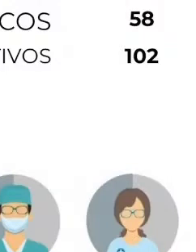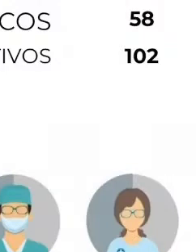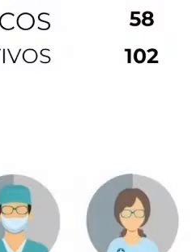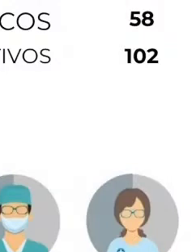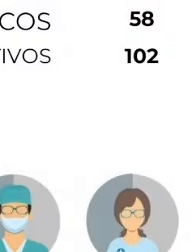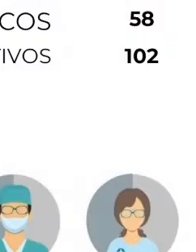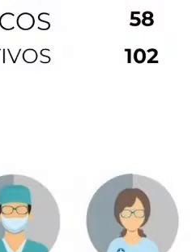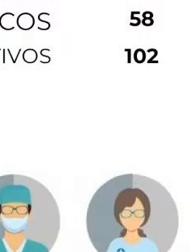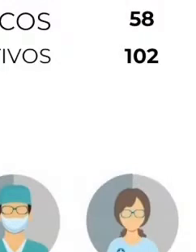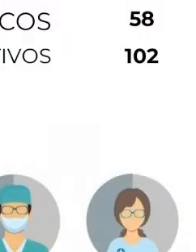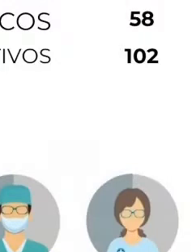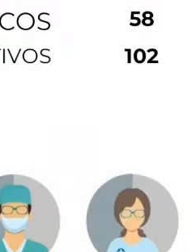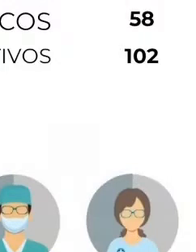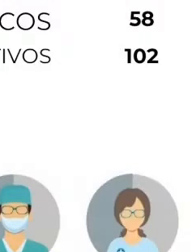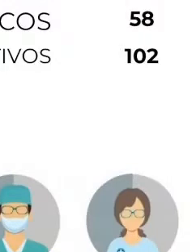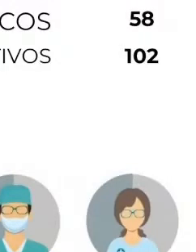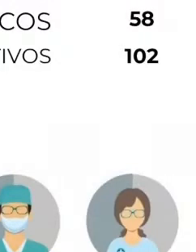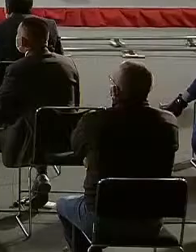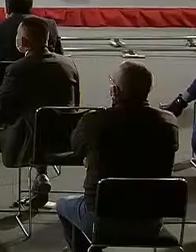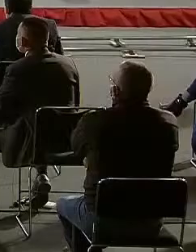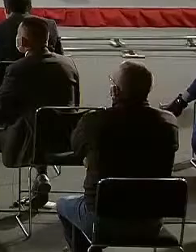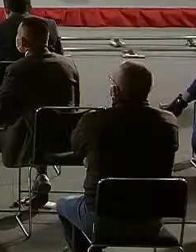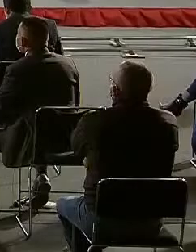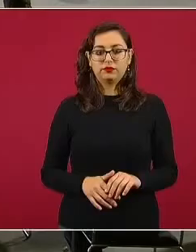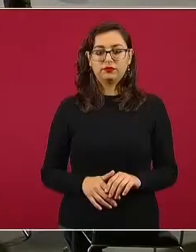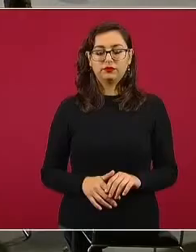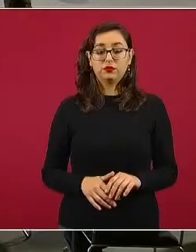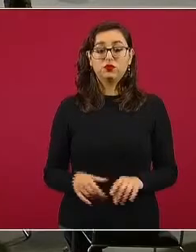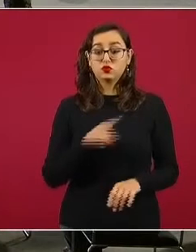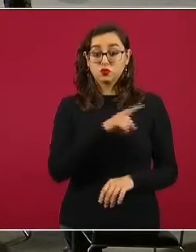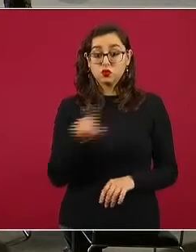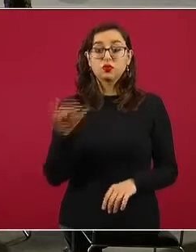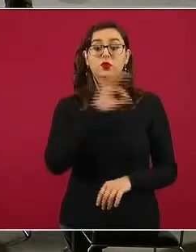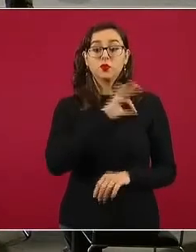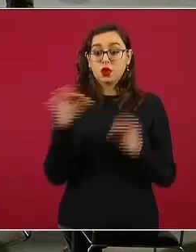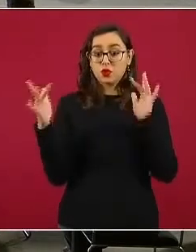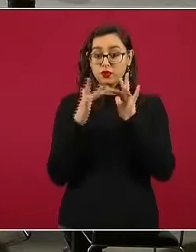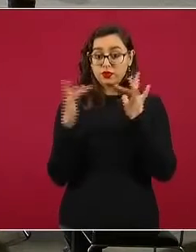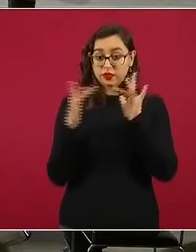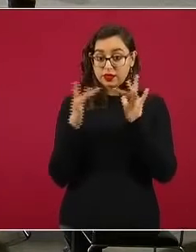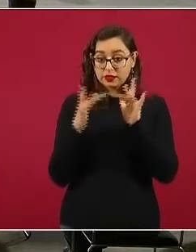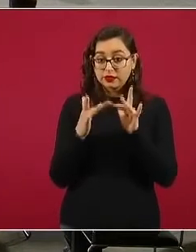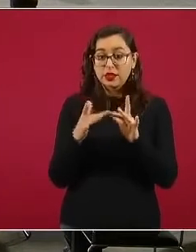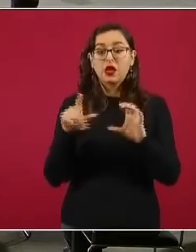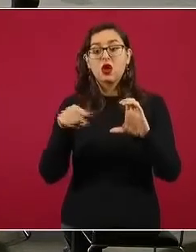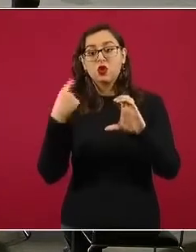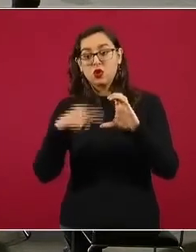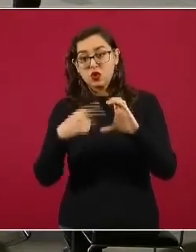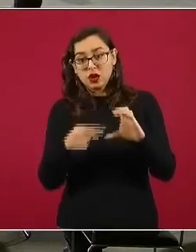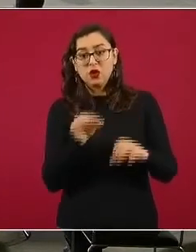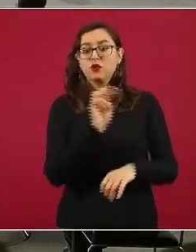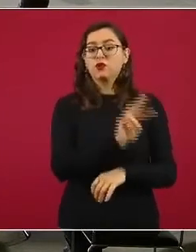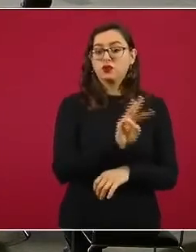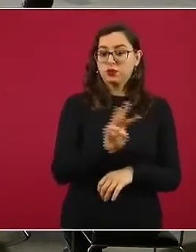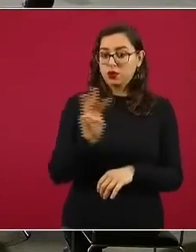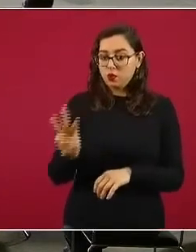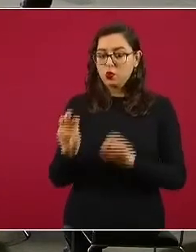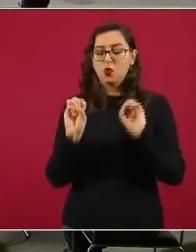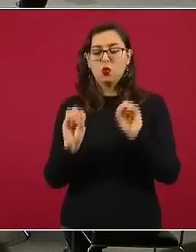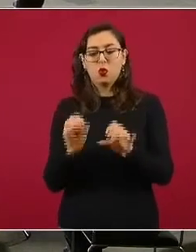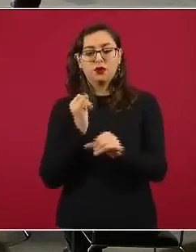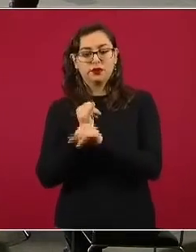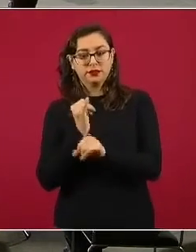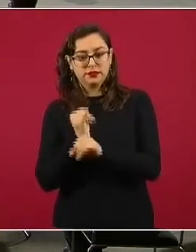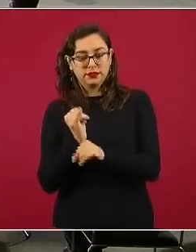convocatoria está en las redes sociales y en la página oficial de nuestro instituto, y ahí están los